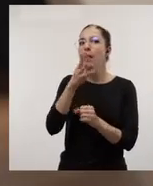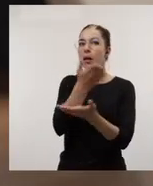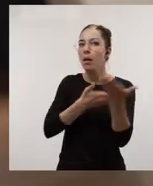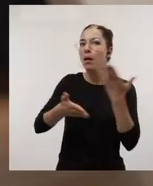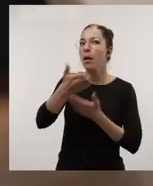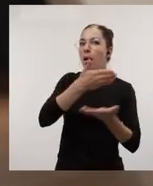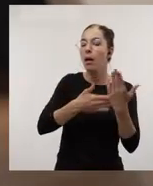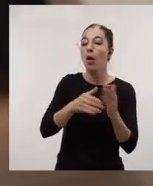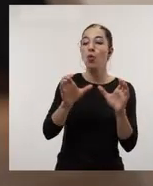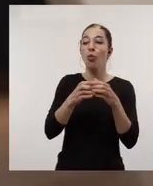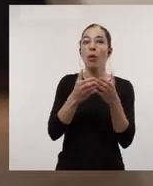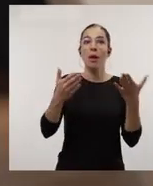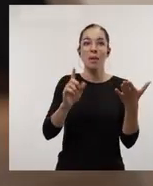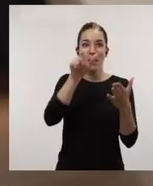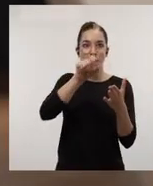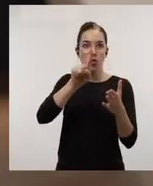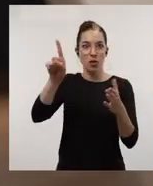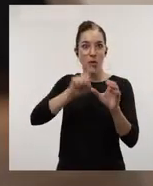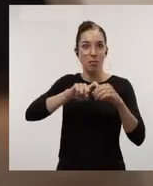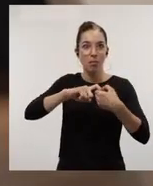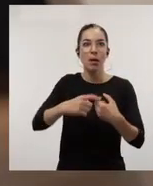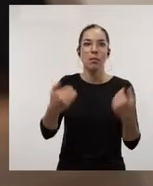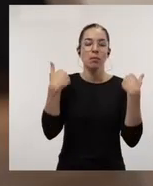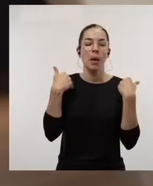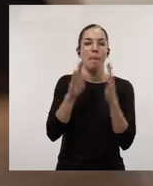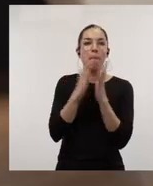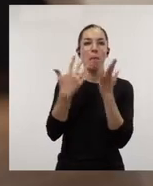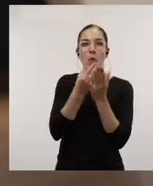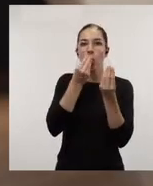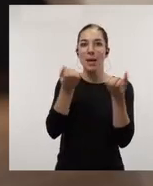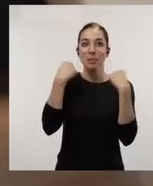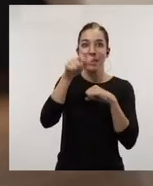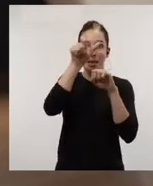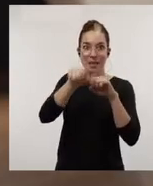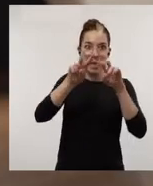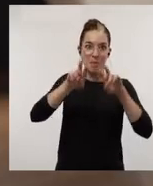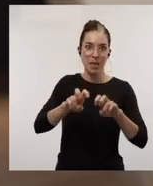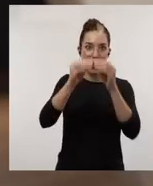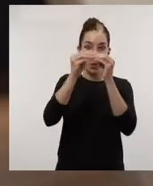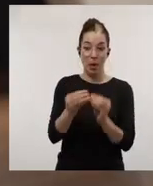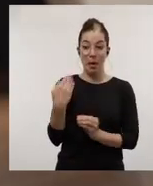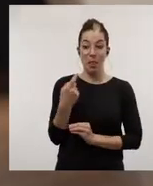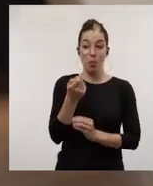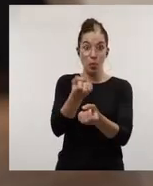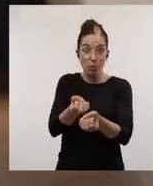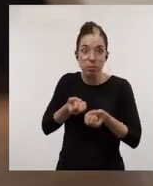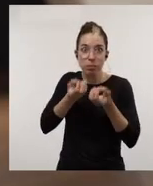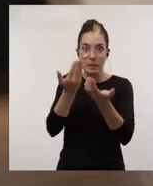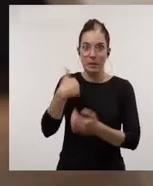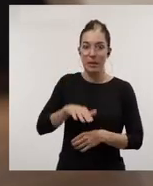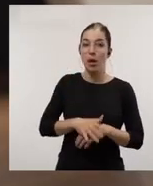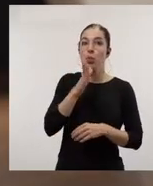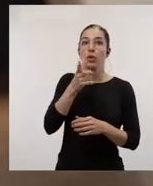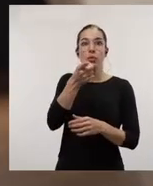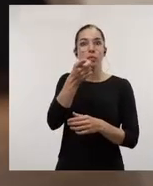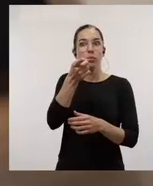trabajo. El más numeroso, con 11 miembros, es el que ha elaborado el manual de buenas prácticas del investigador que acaba de ver la luz. Por eso me